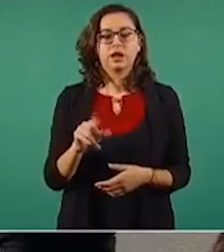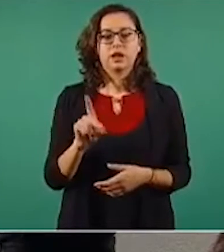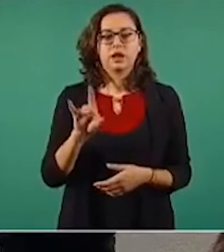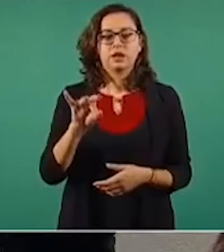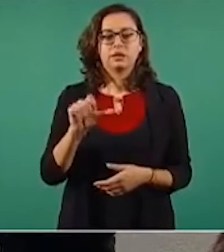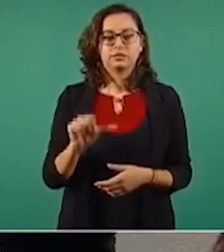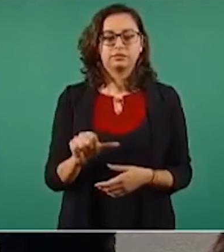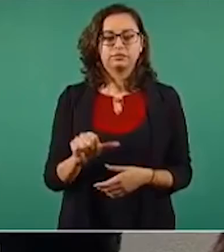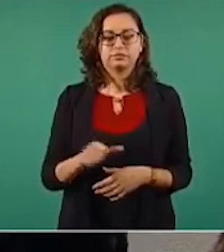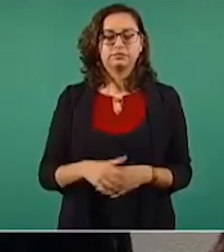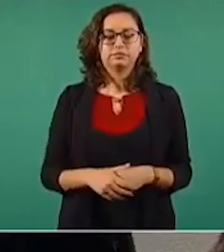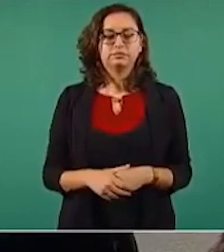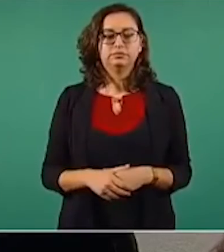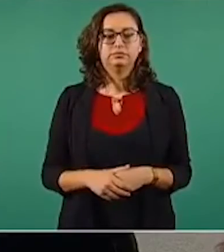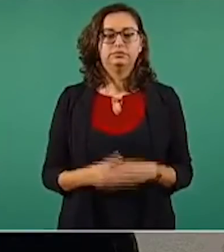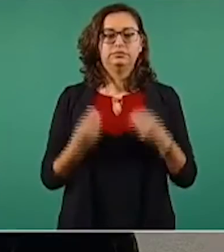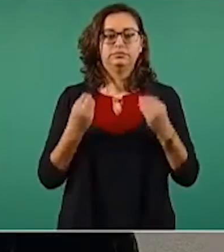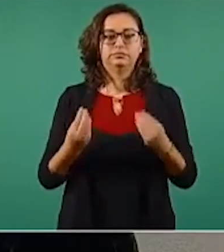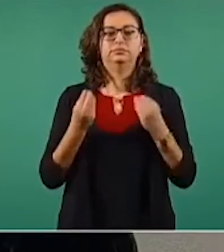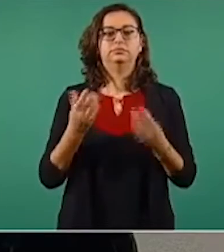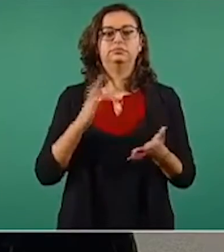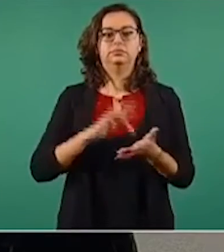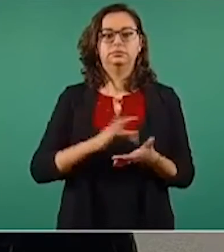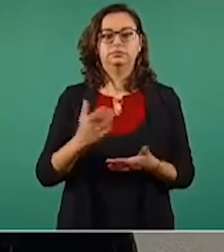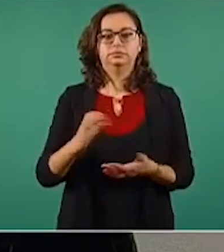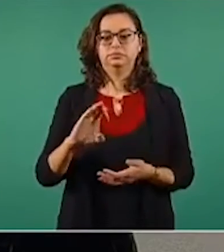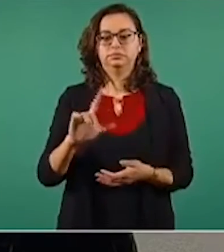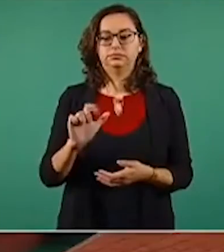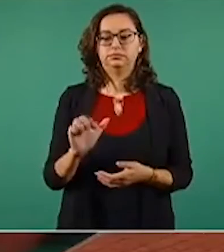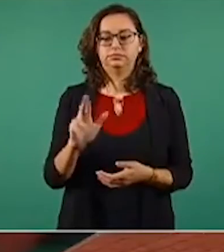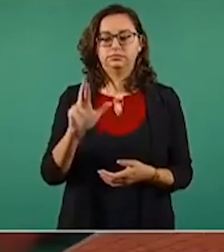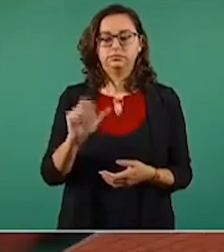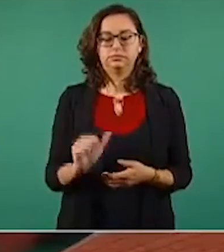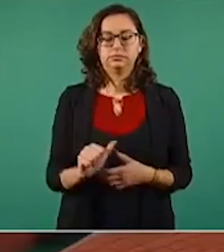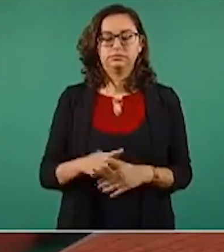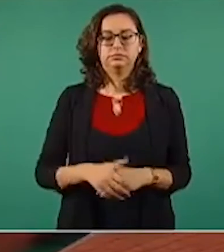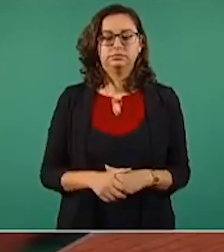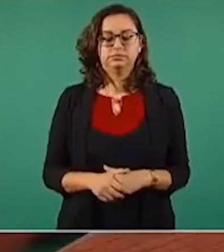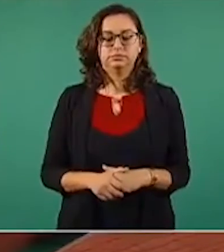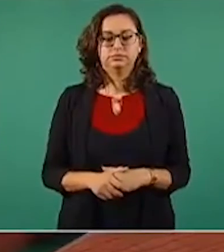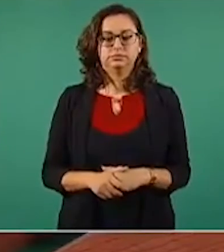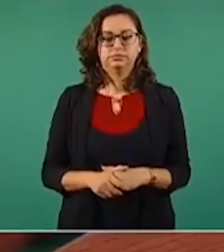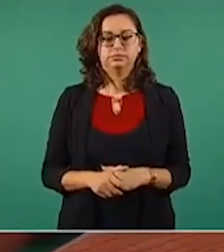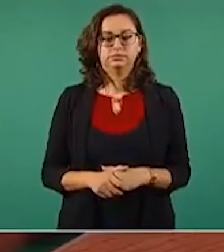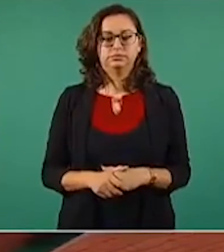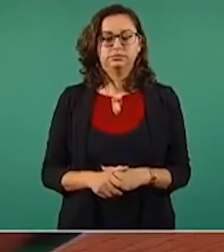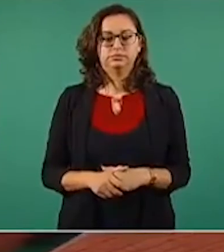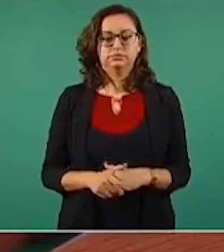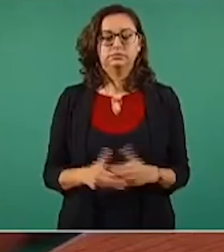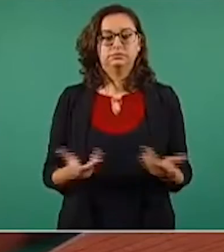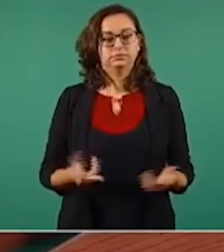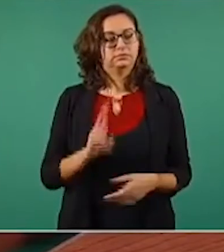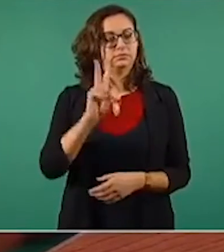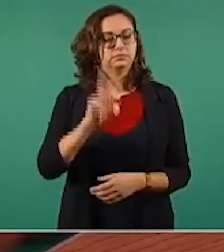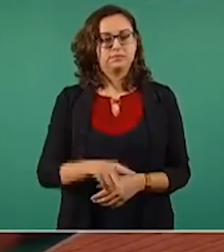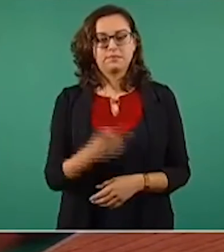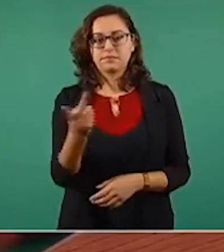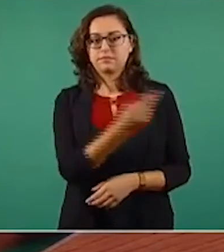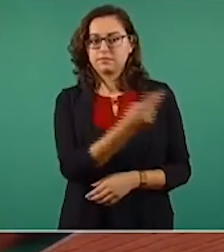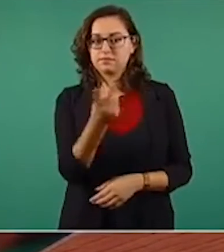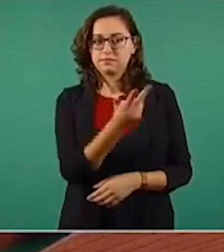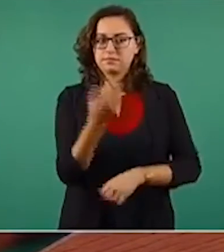Clara. Muchas gracias por todo el apoyo que